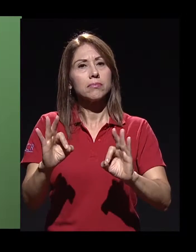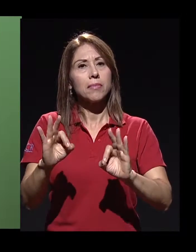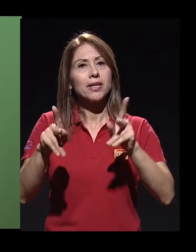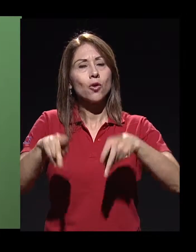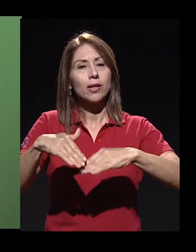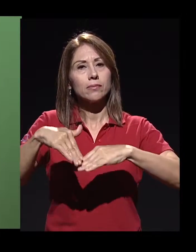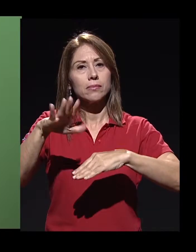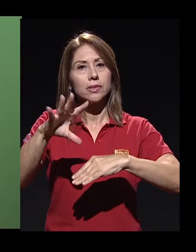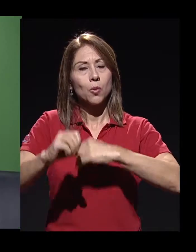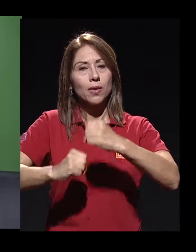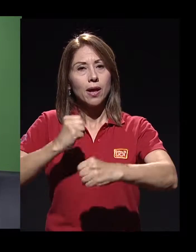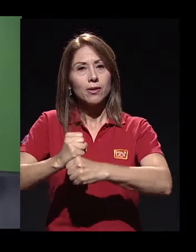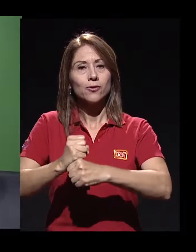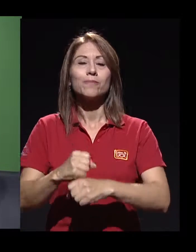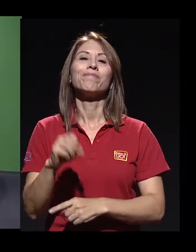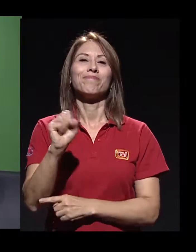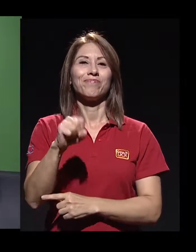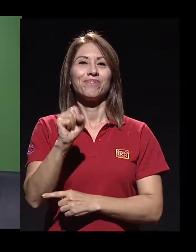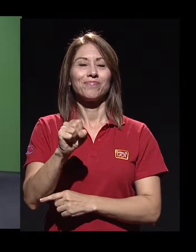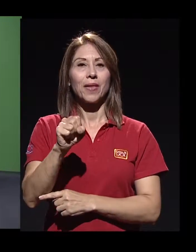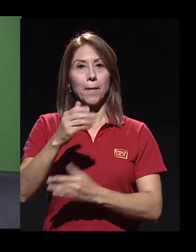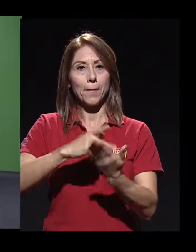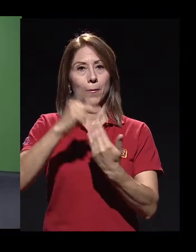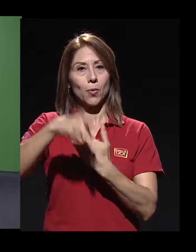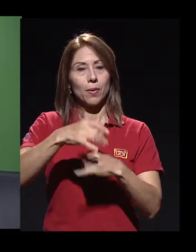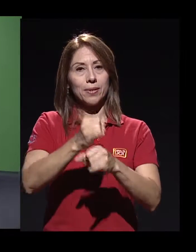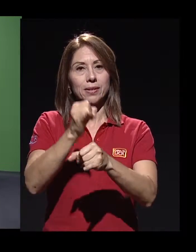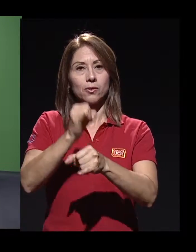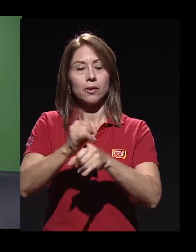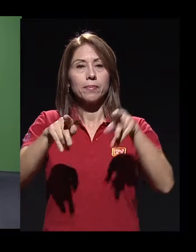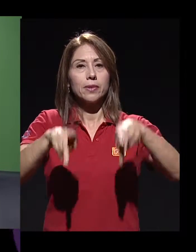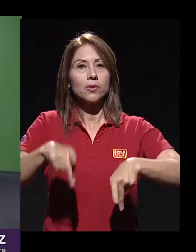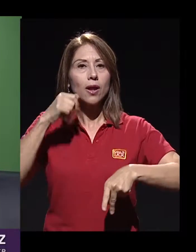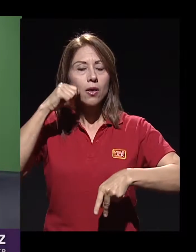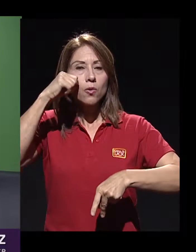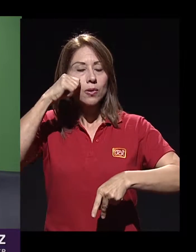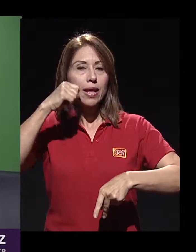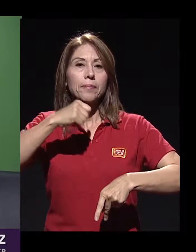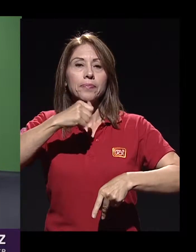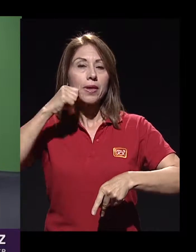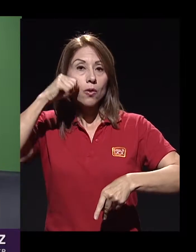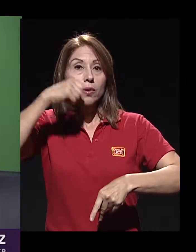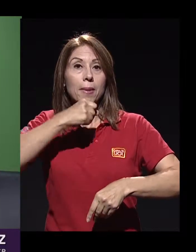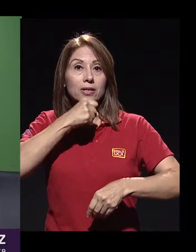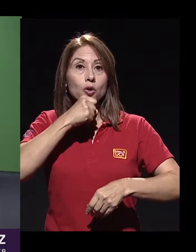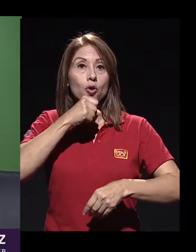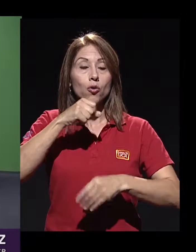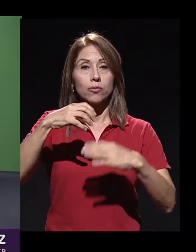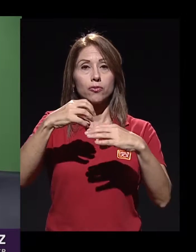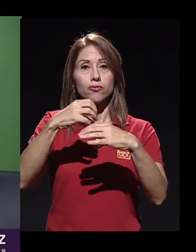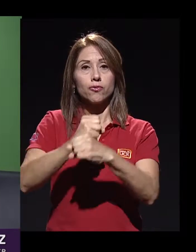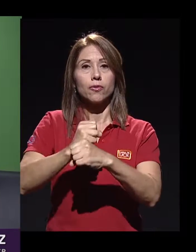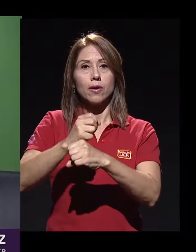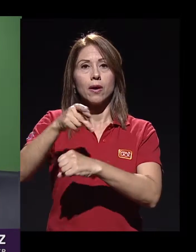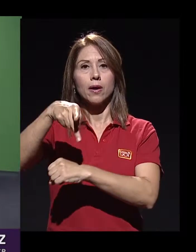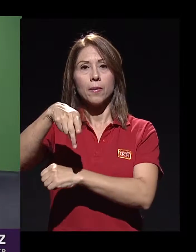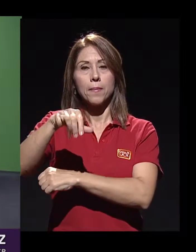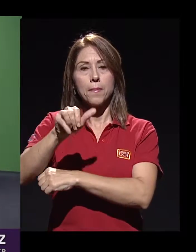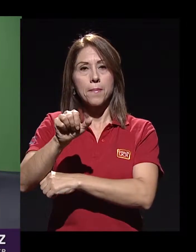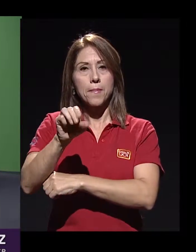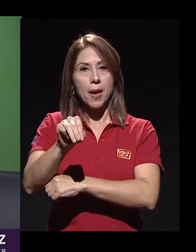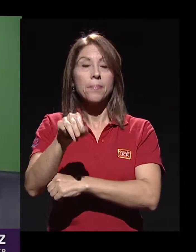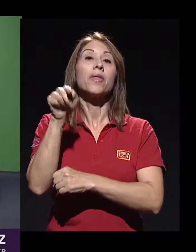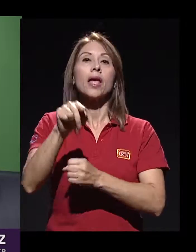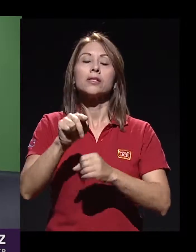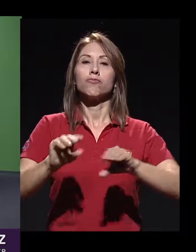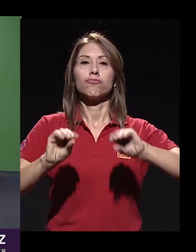50 años. Sí, bueno, el PIAM, conocido como el programa institucional para la persona adulta y adulta mayor, es un programa que ofrece